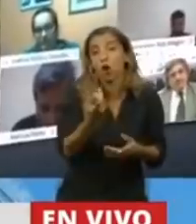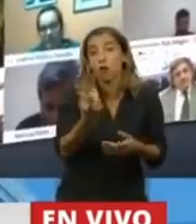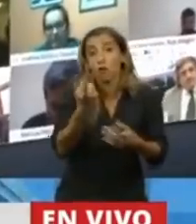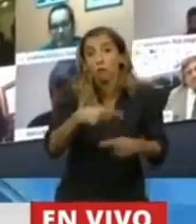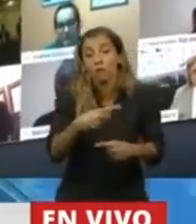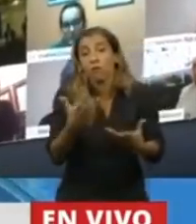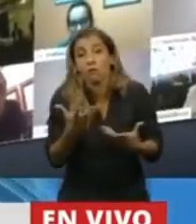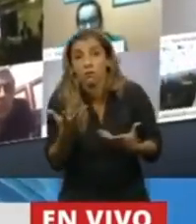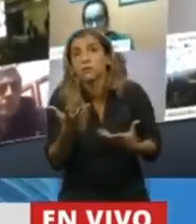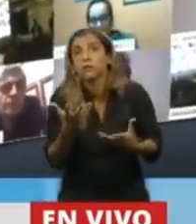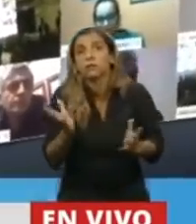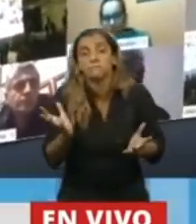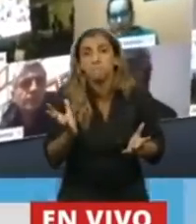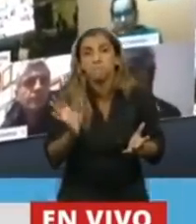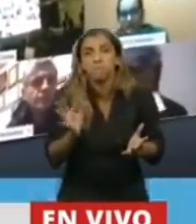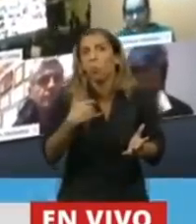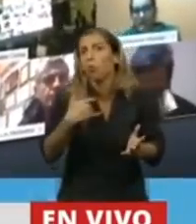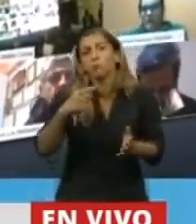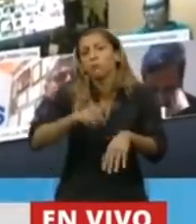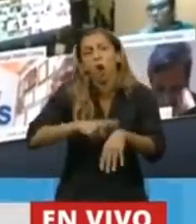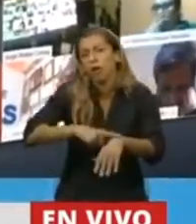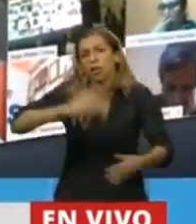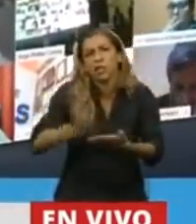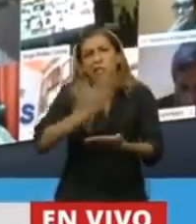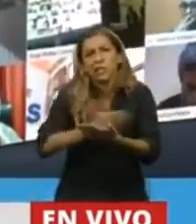se estoqueó todo lo que pudo,